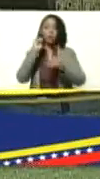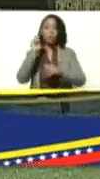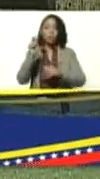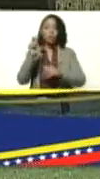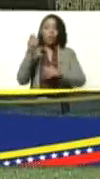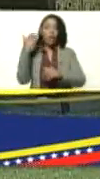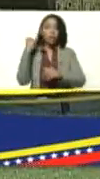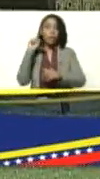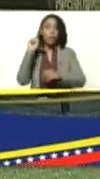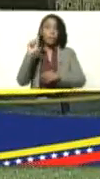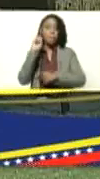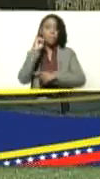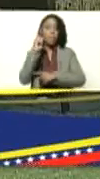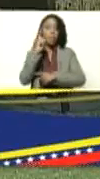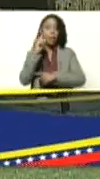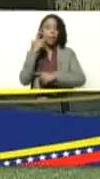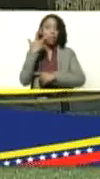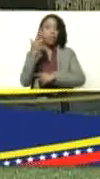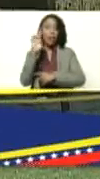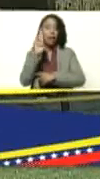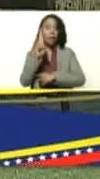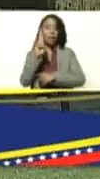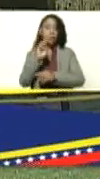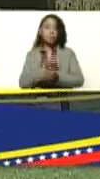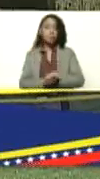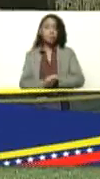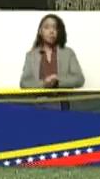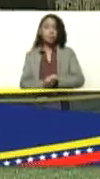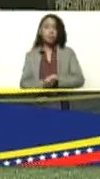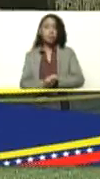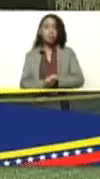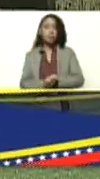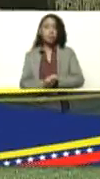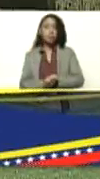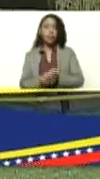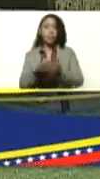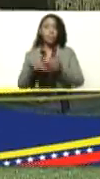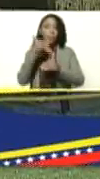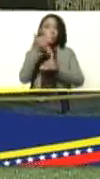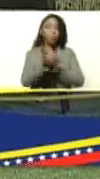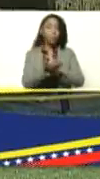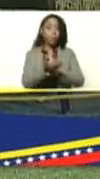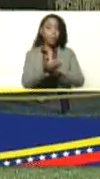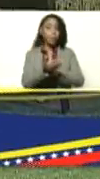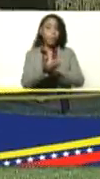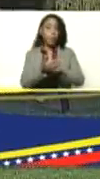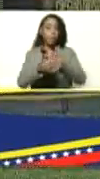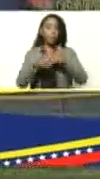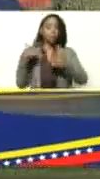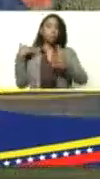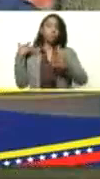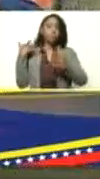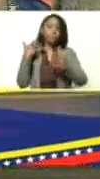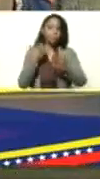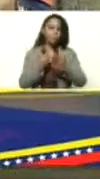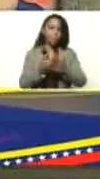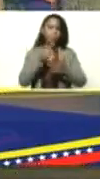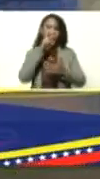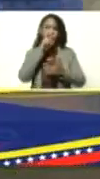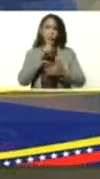lanzó las primeras tres R luego al pasar algunos años muchachos